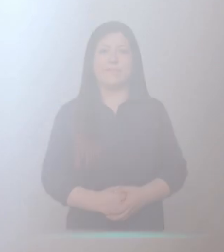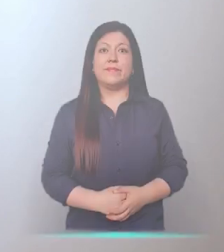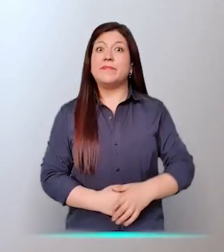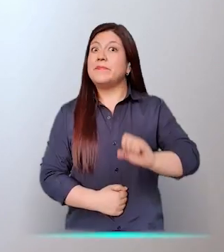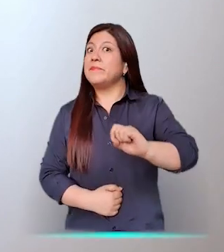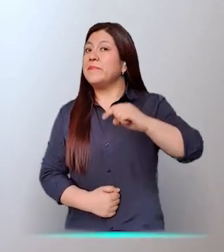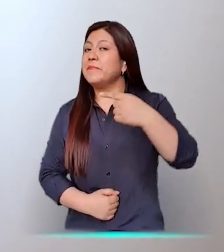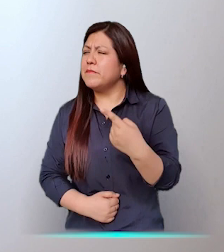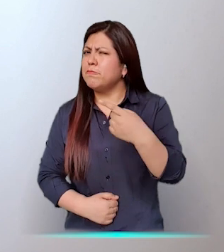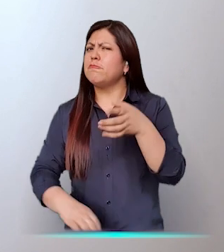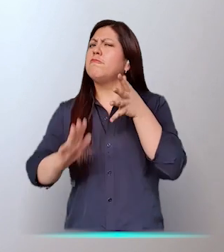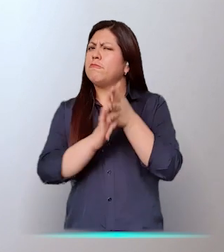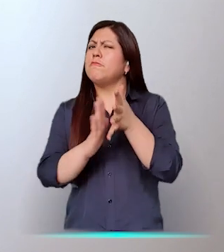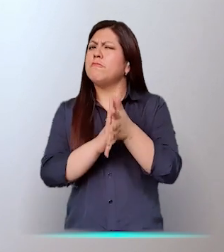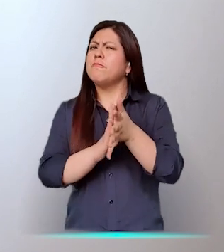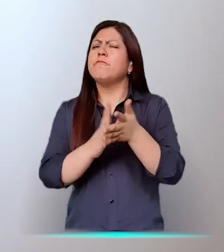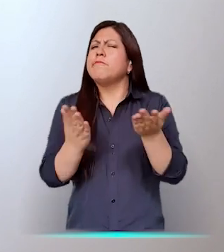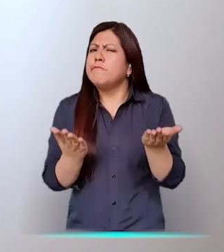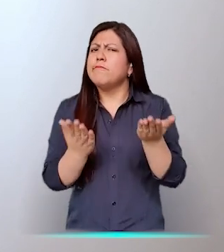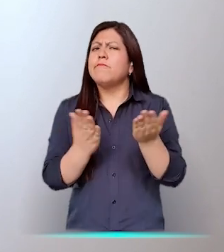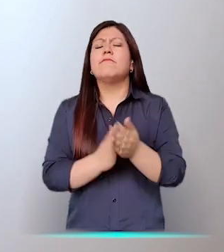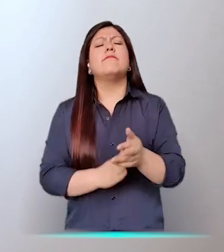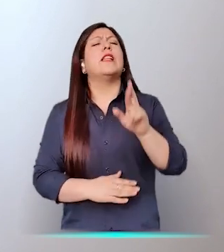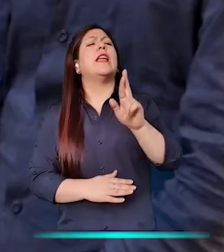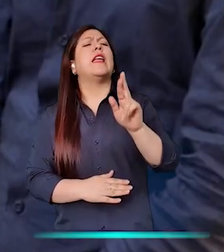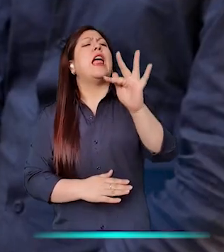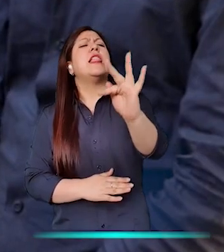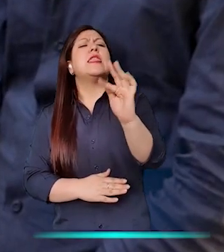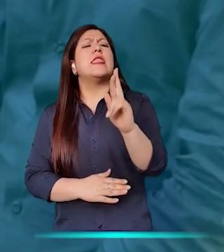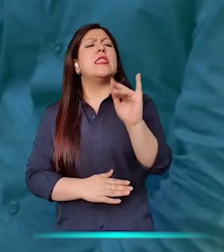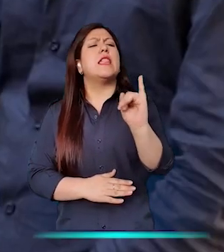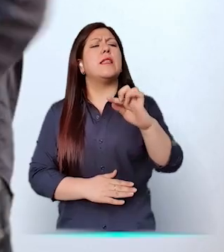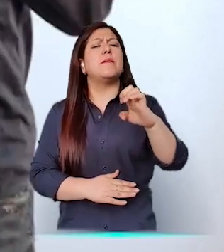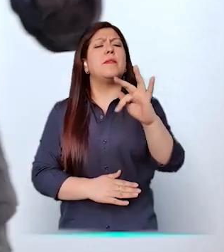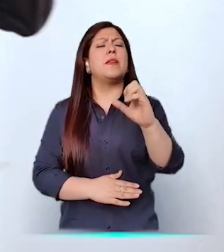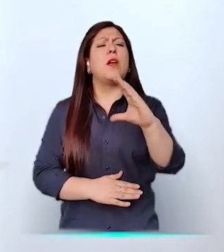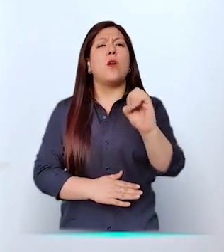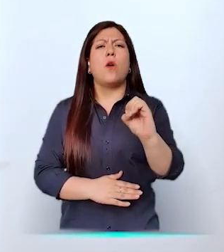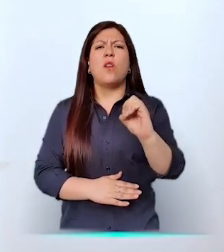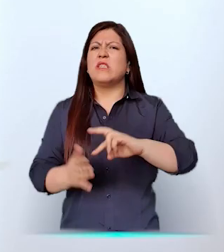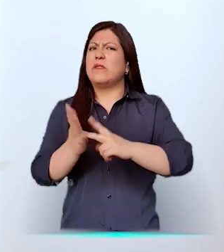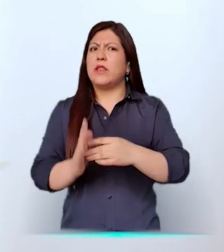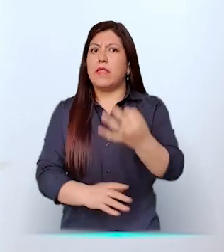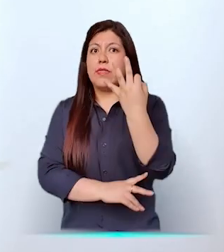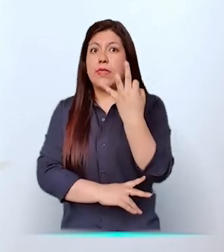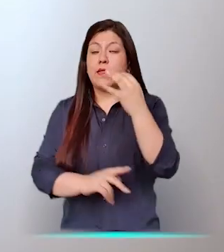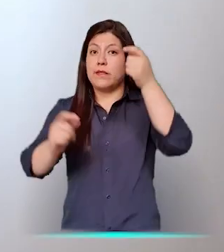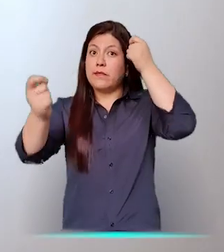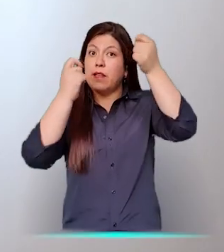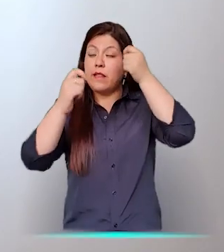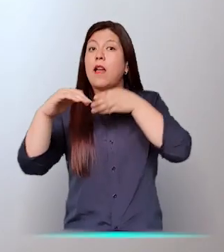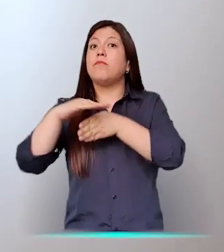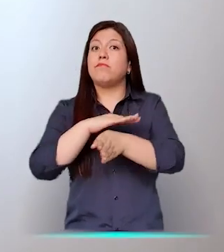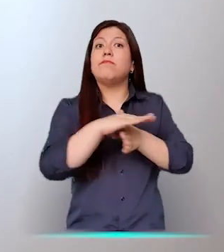Lo primero que hay que decir es que se trata de un tríptico, tríptico, o sea, tres puertas de entrada.